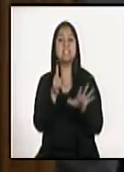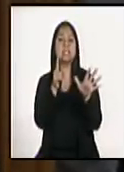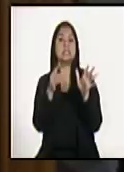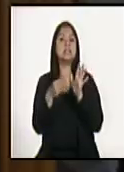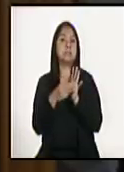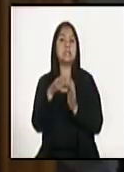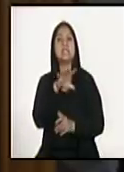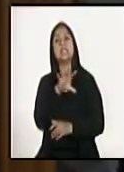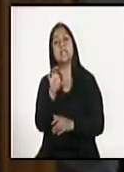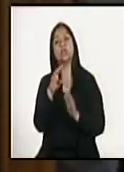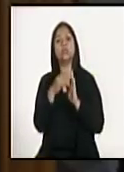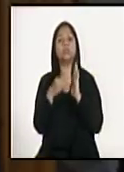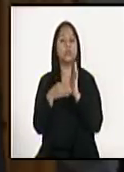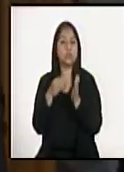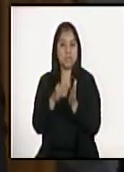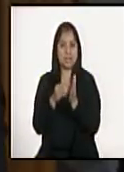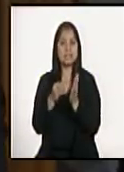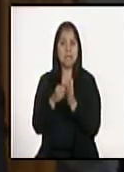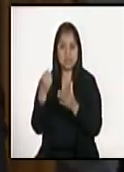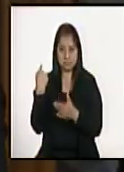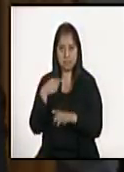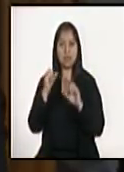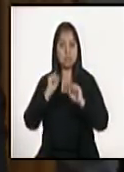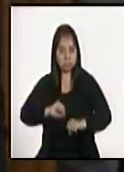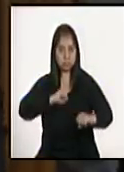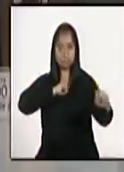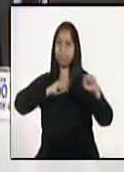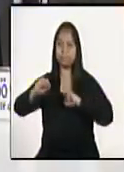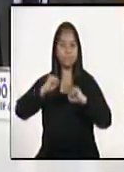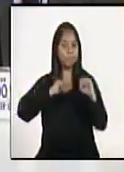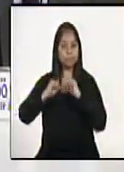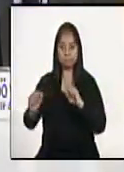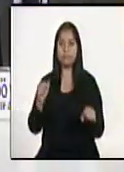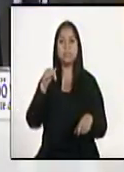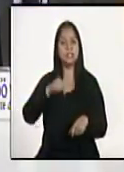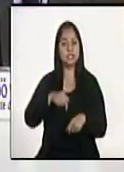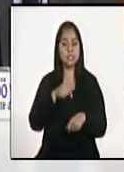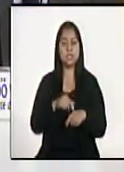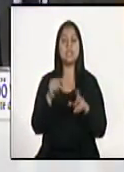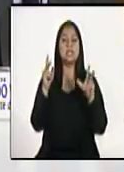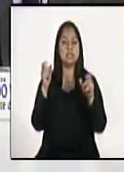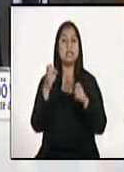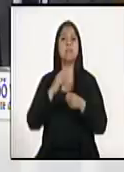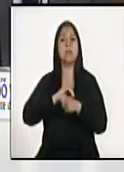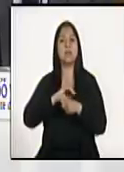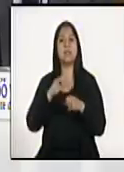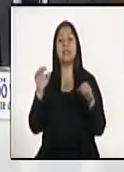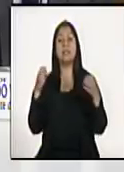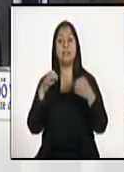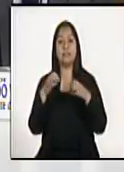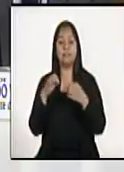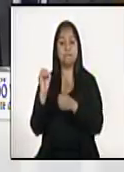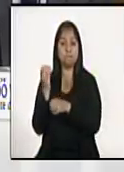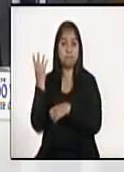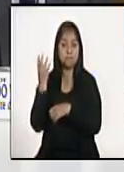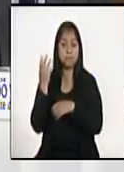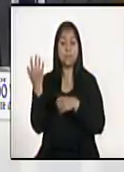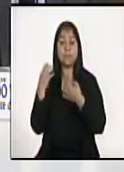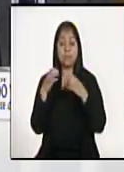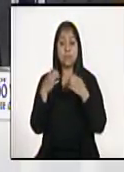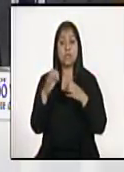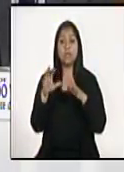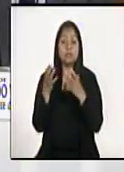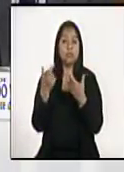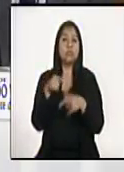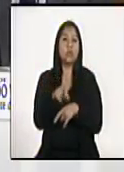quinientos millones de quetzales para poder responder al estado en el que estamos nosotros ahora en estado de calamidad. Esto no es que nosotros